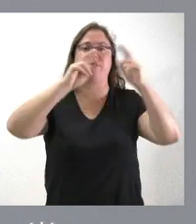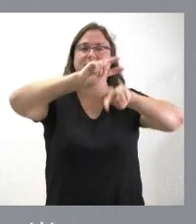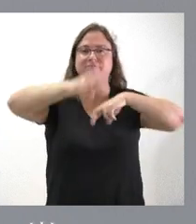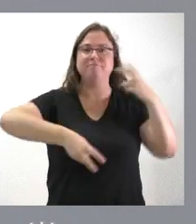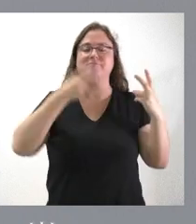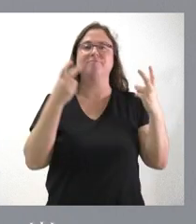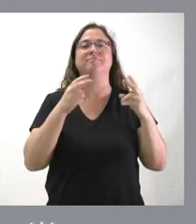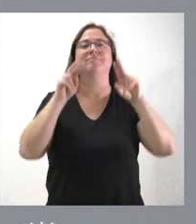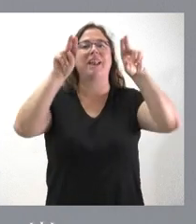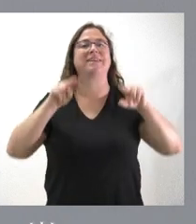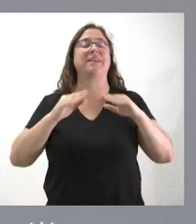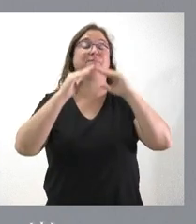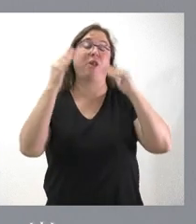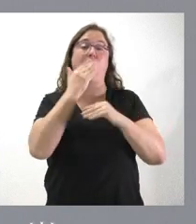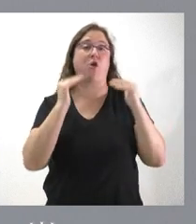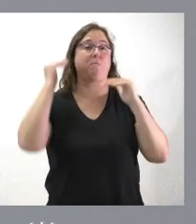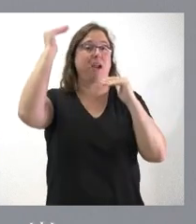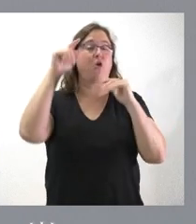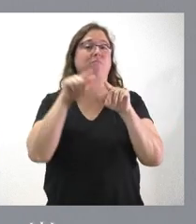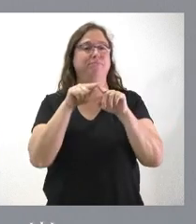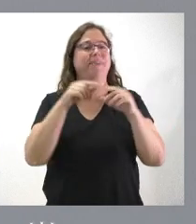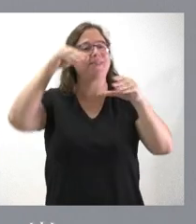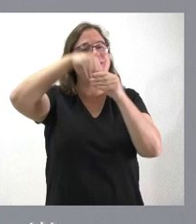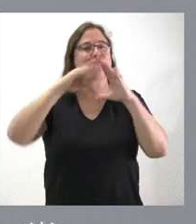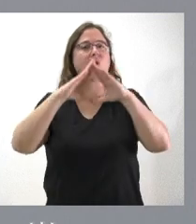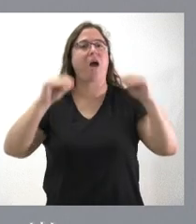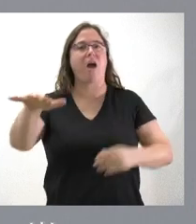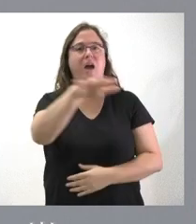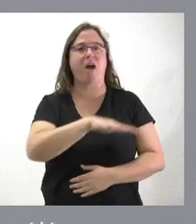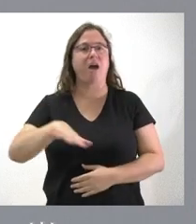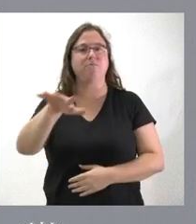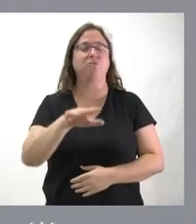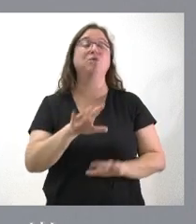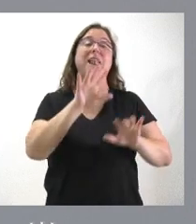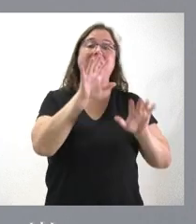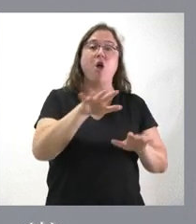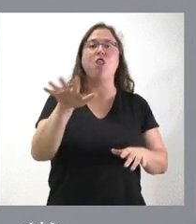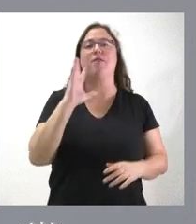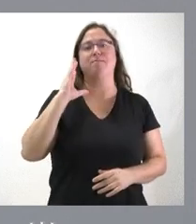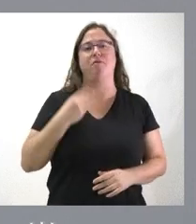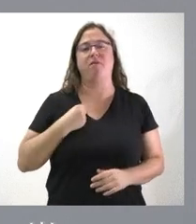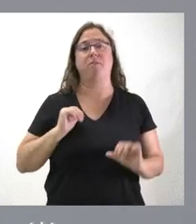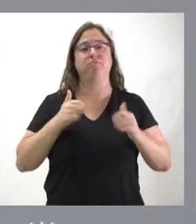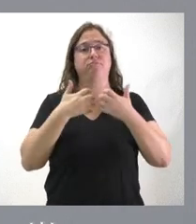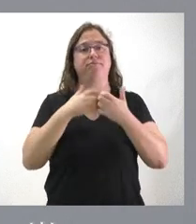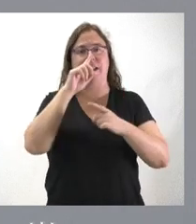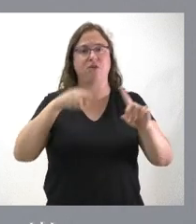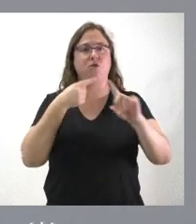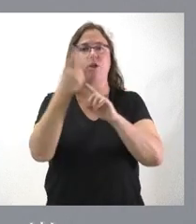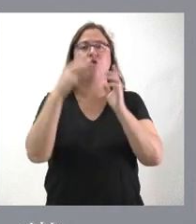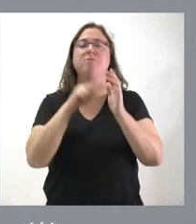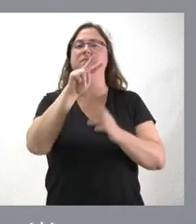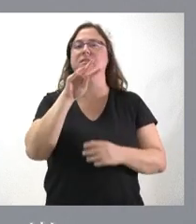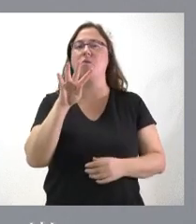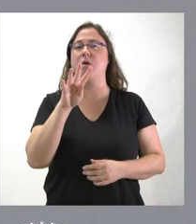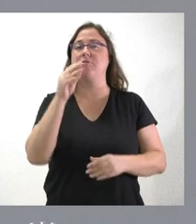en colegio mayor universitario dentro del campus que la Universidad de León tiene en Ponferrada. Entrará en funcionamiento el próximo año, 2024, y tendrá una